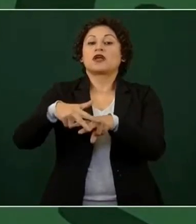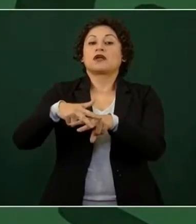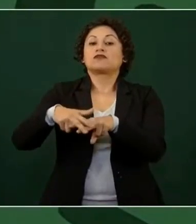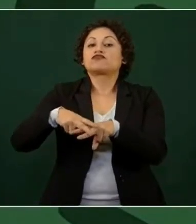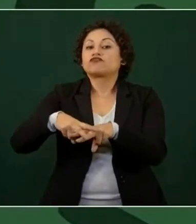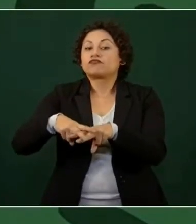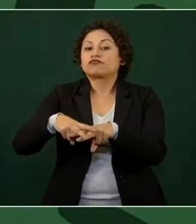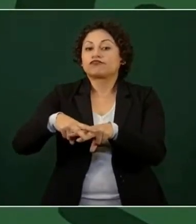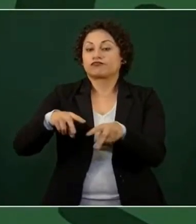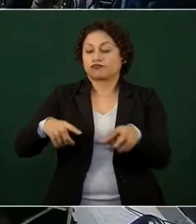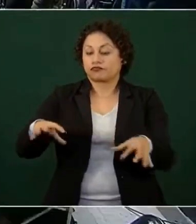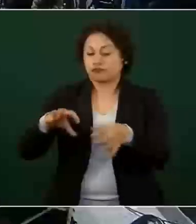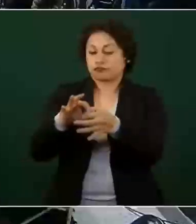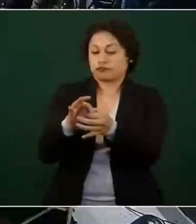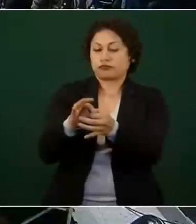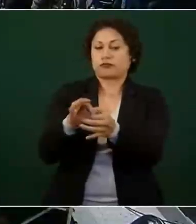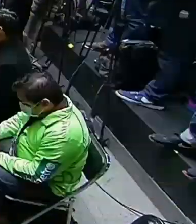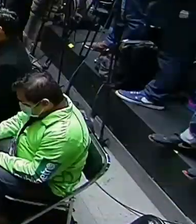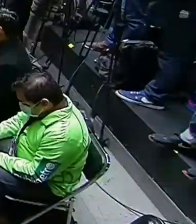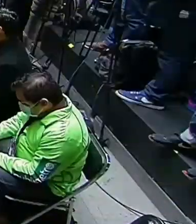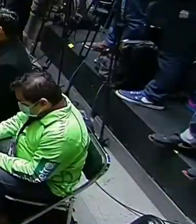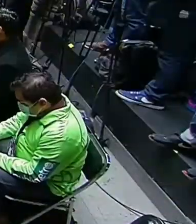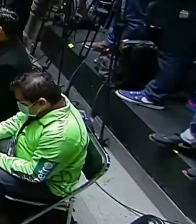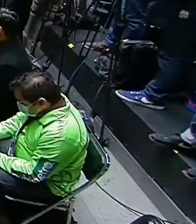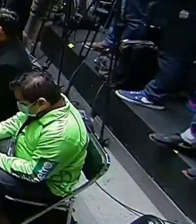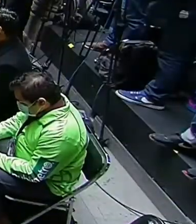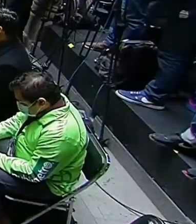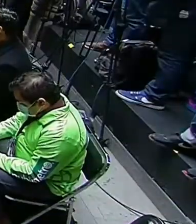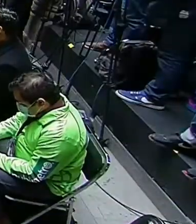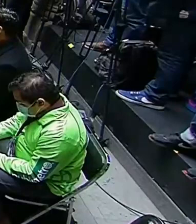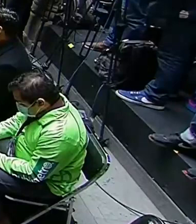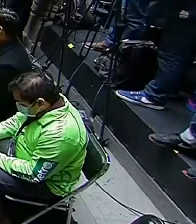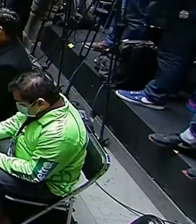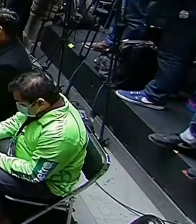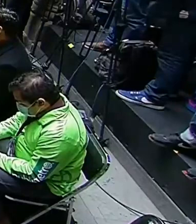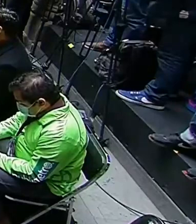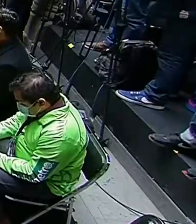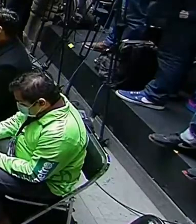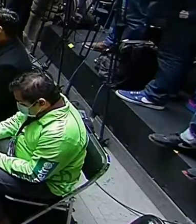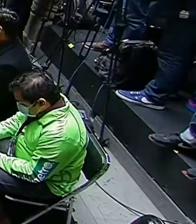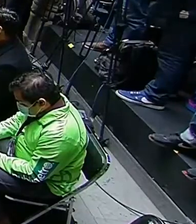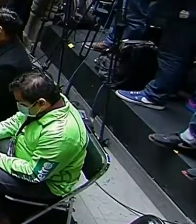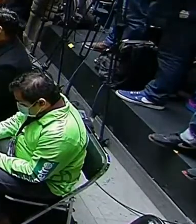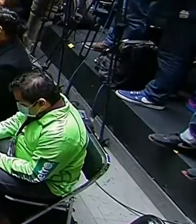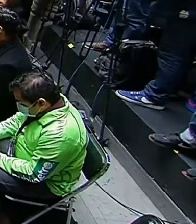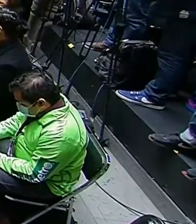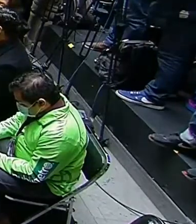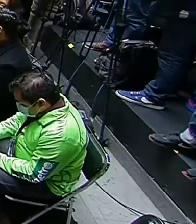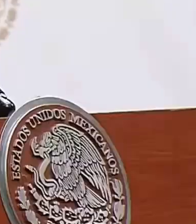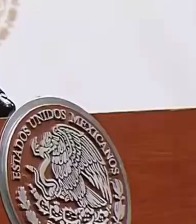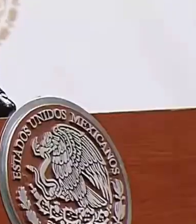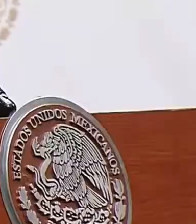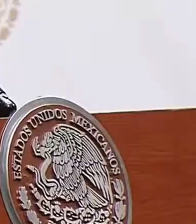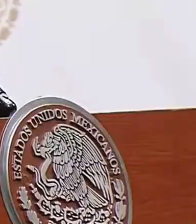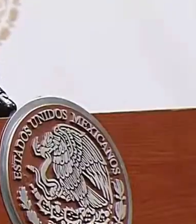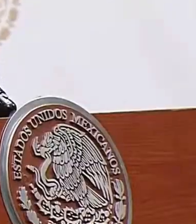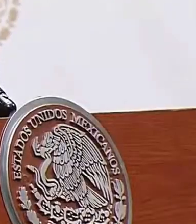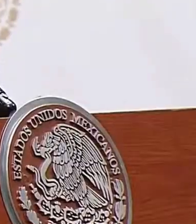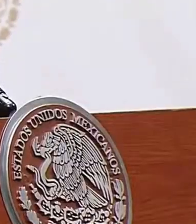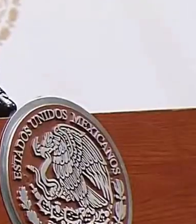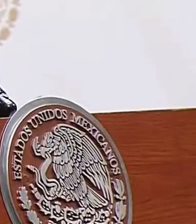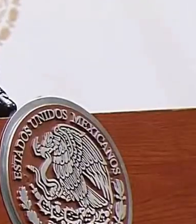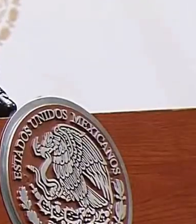la electrificación de las vías, el tendido de los rieles, que hay que